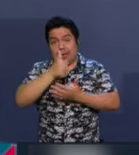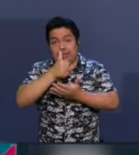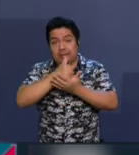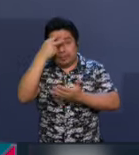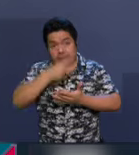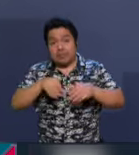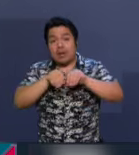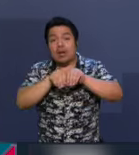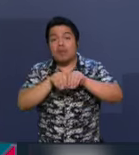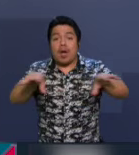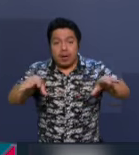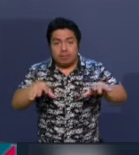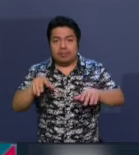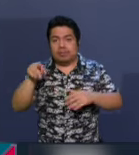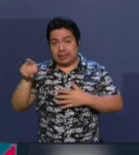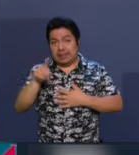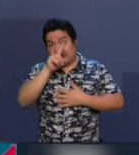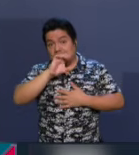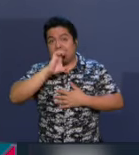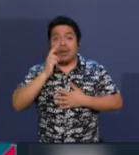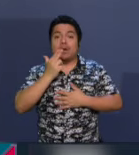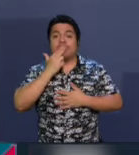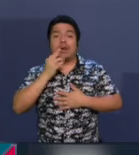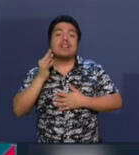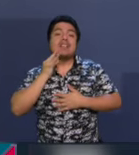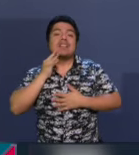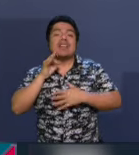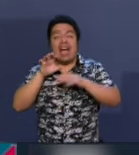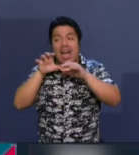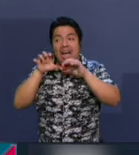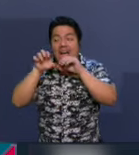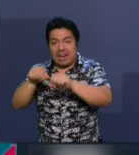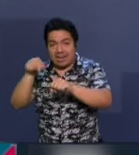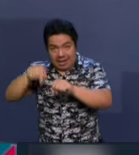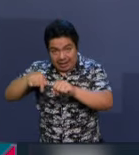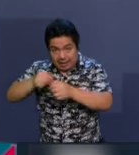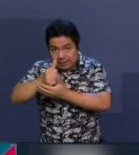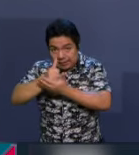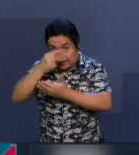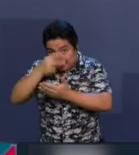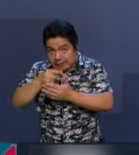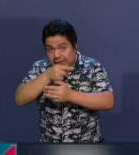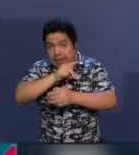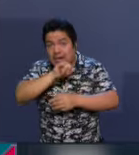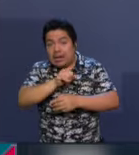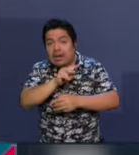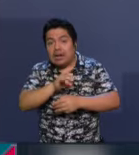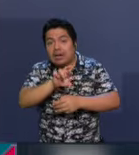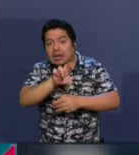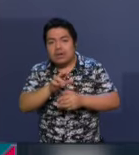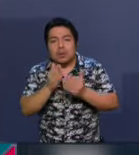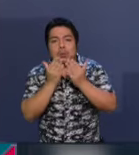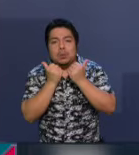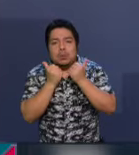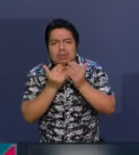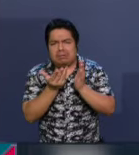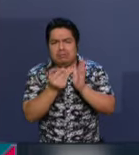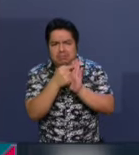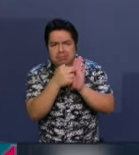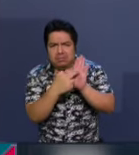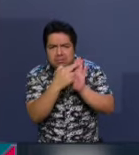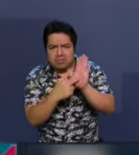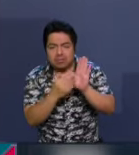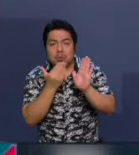informó que la Fiscalía Anticorrupción de Chihuahua, quien quiso detener en la Ciudad de México a Javier Corral, no tenía las facultades para hacerlo.